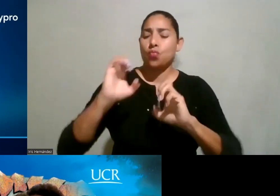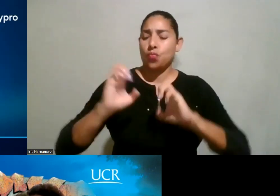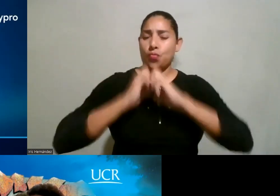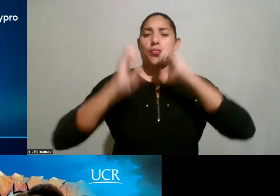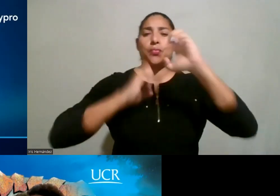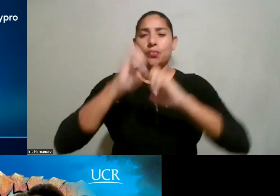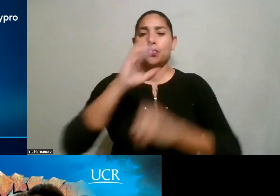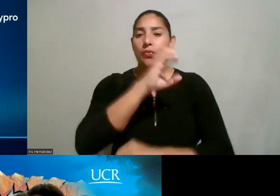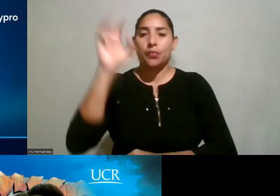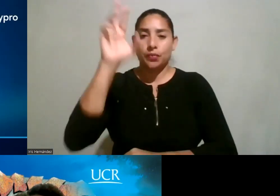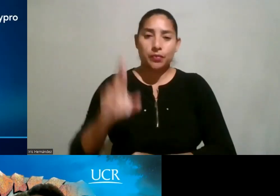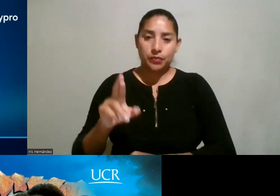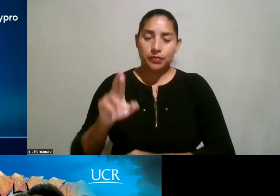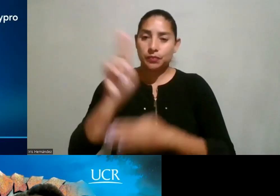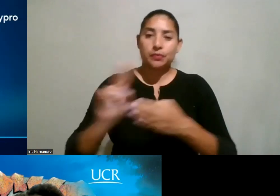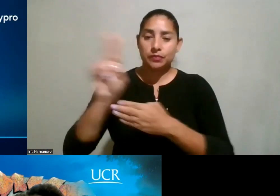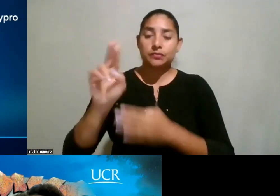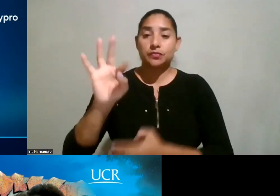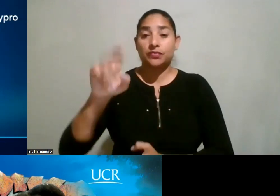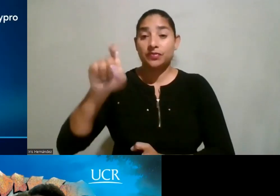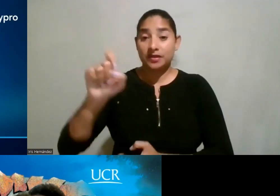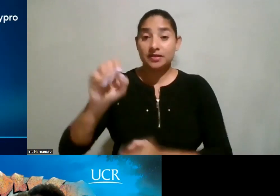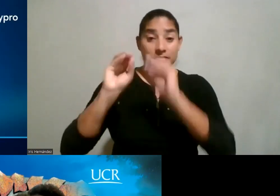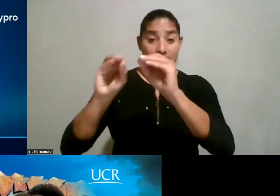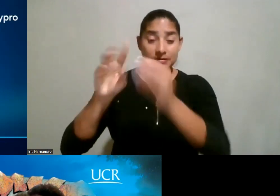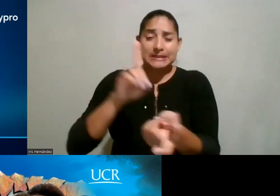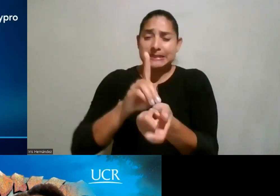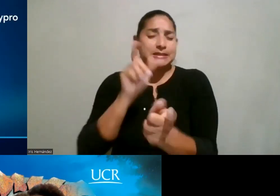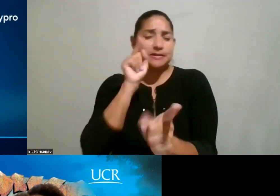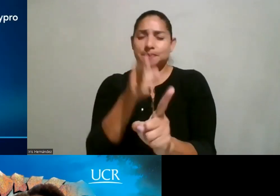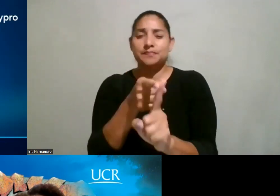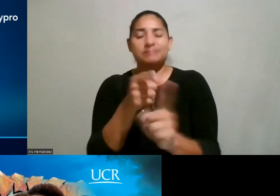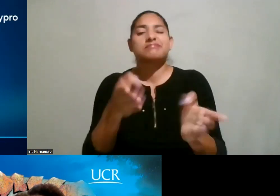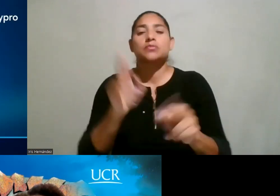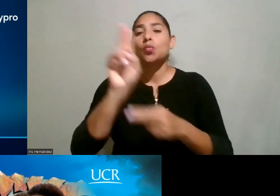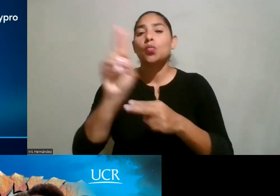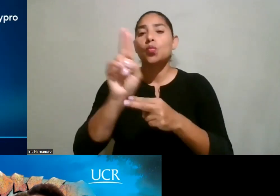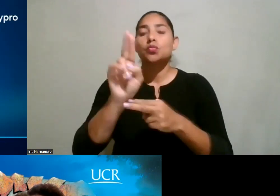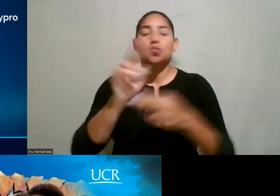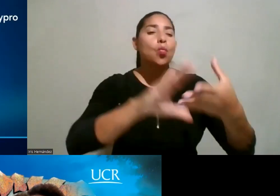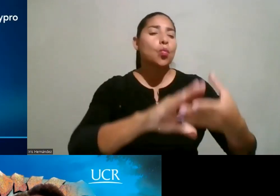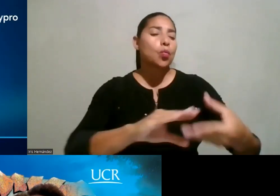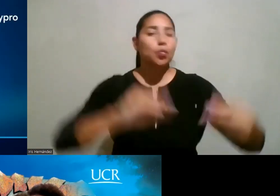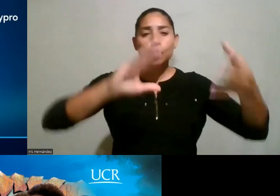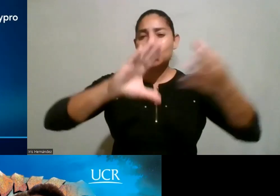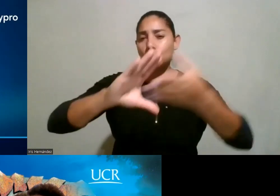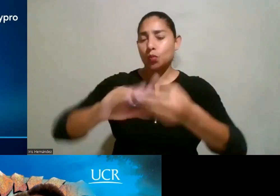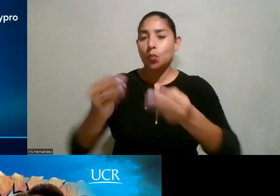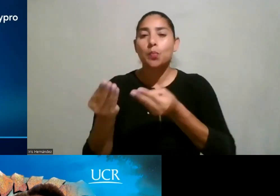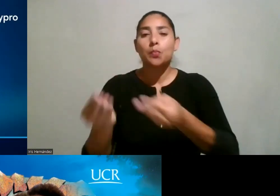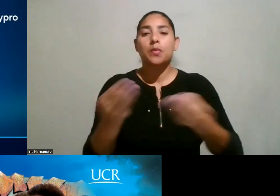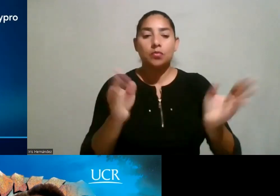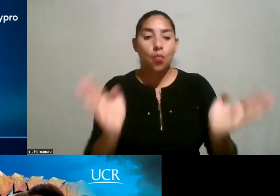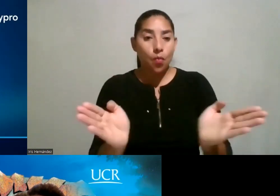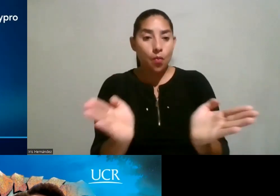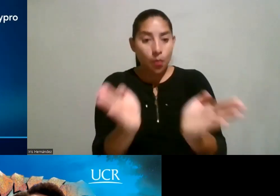de Costa Rica. Su tesis doctoral en Educación fue específicamente sobre el uso de cuentos como una metodología para motivar